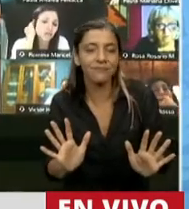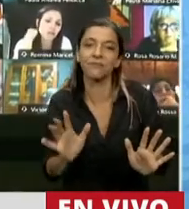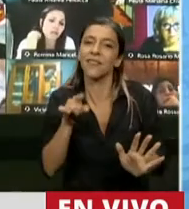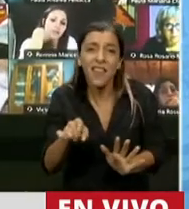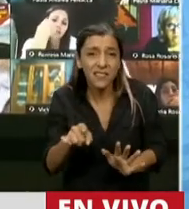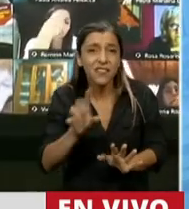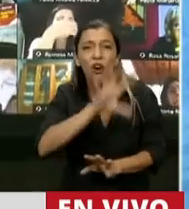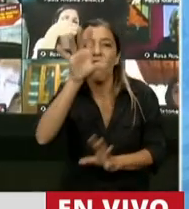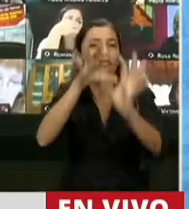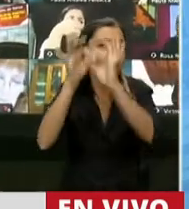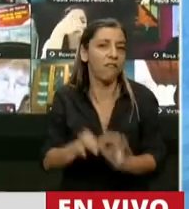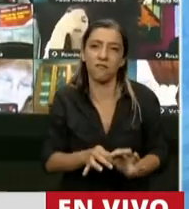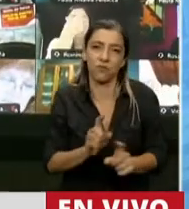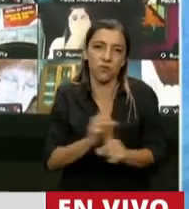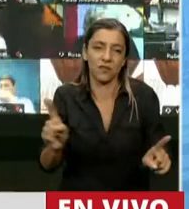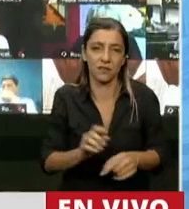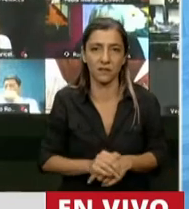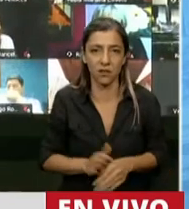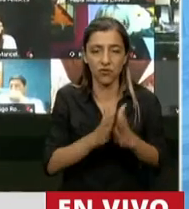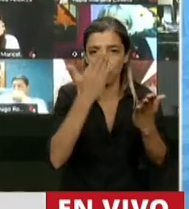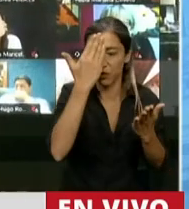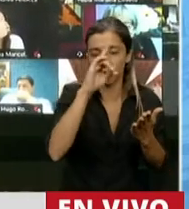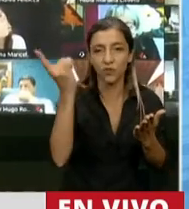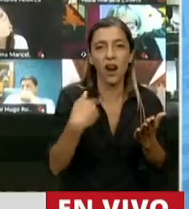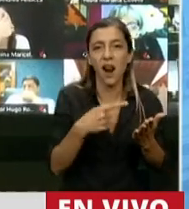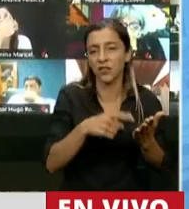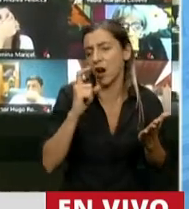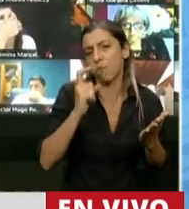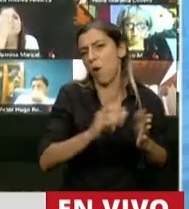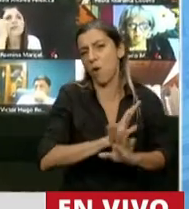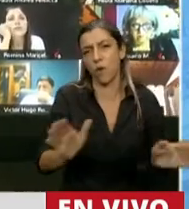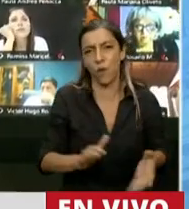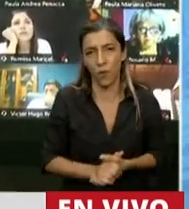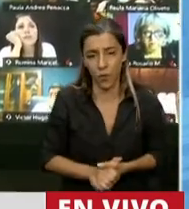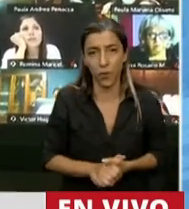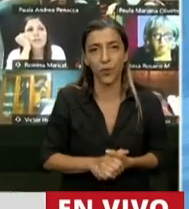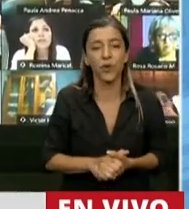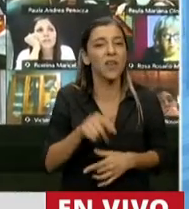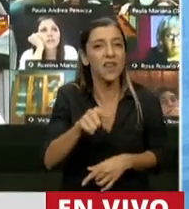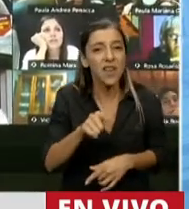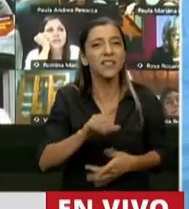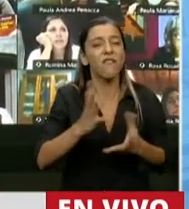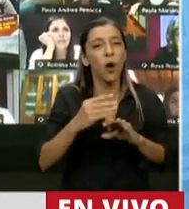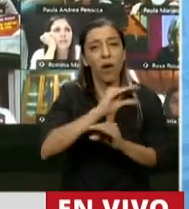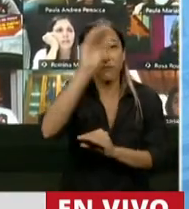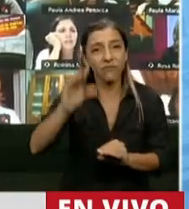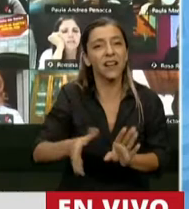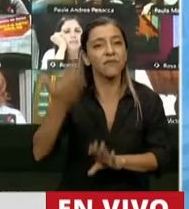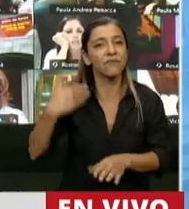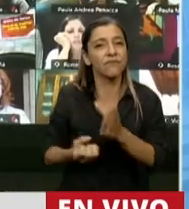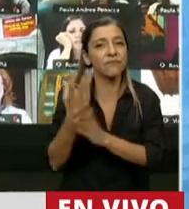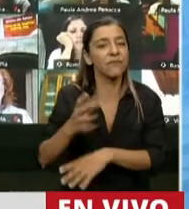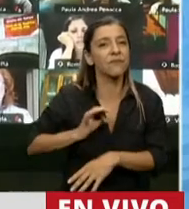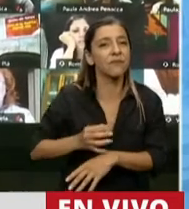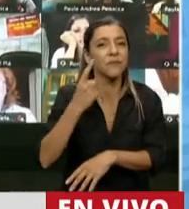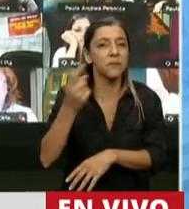federalismo ni con la constitución el régimen de coparticipación nacido en 1934 fue